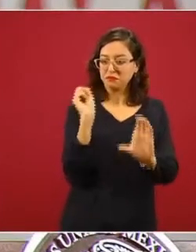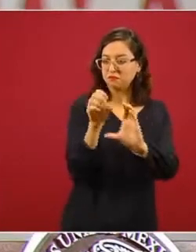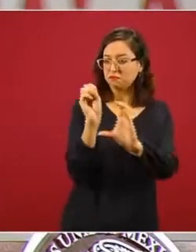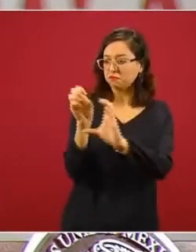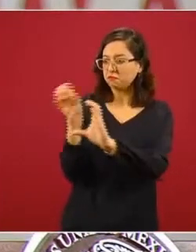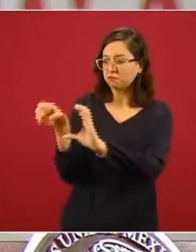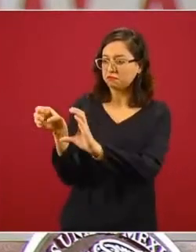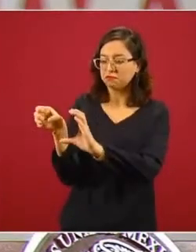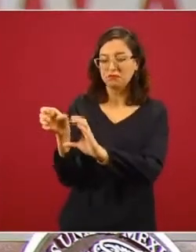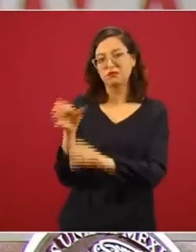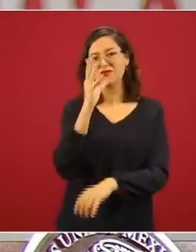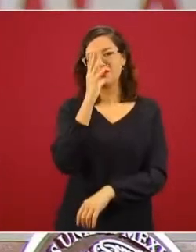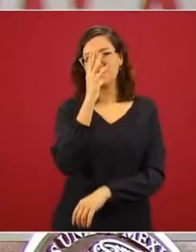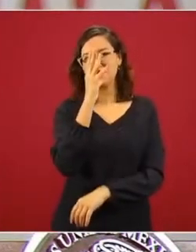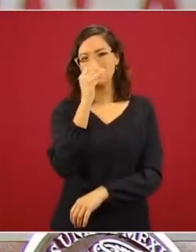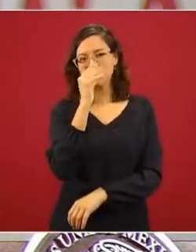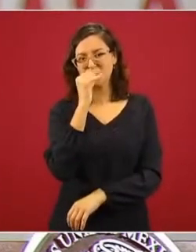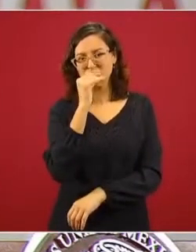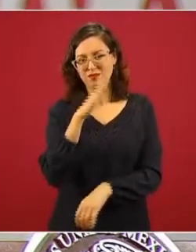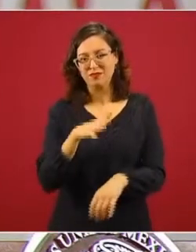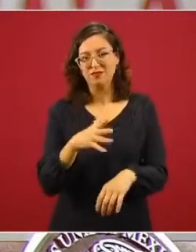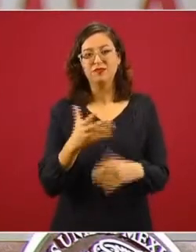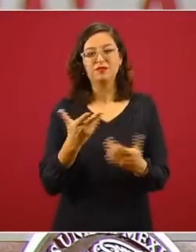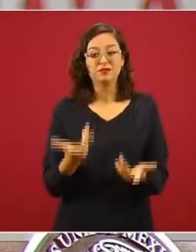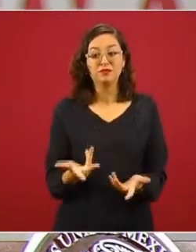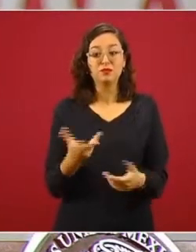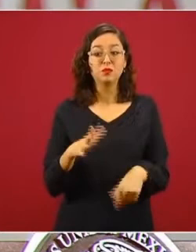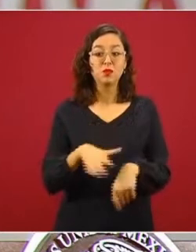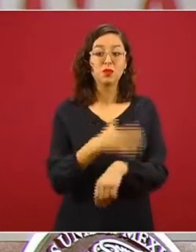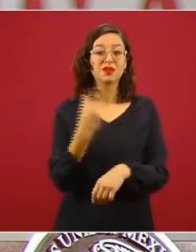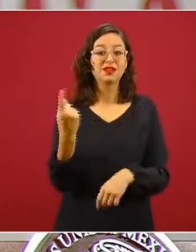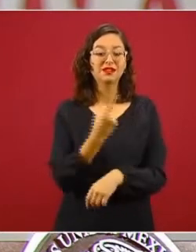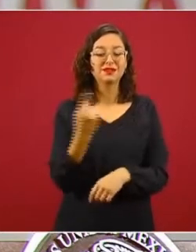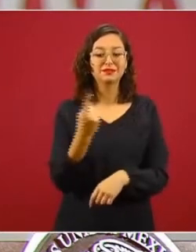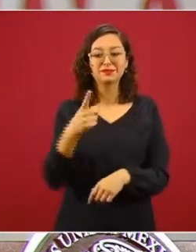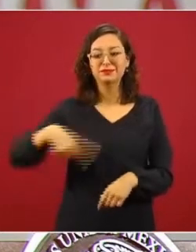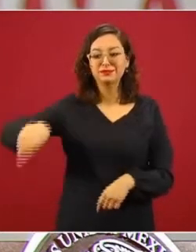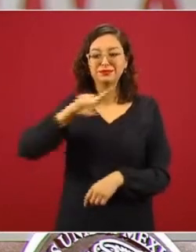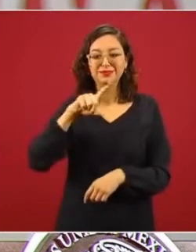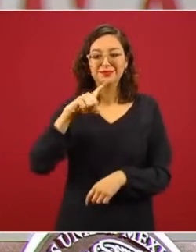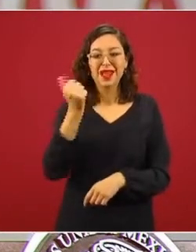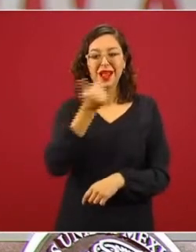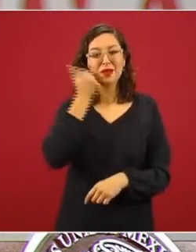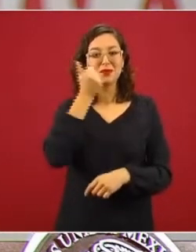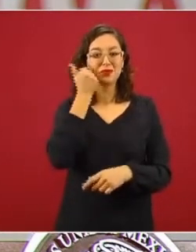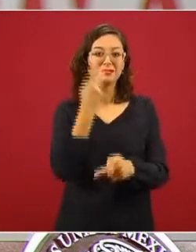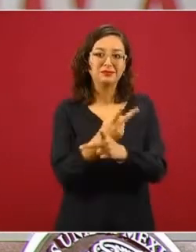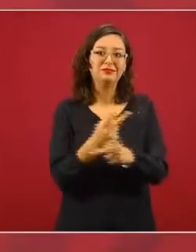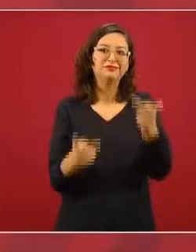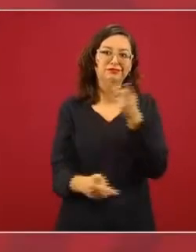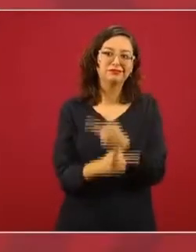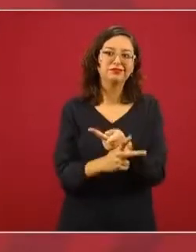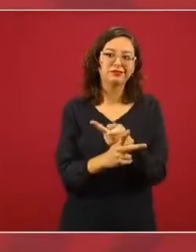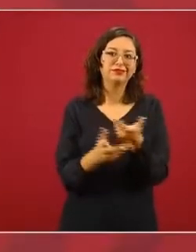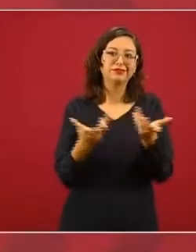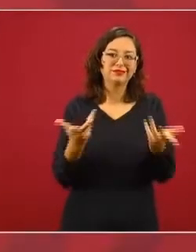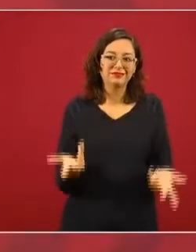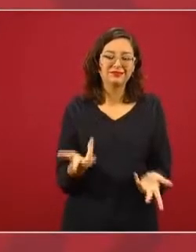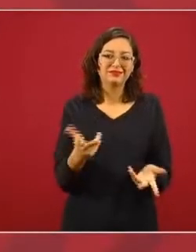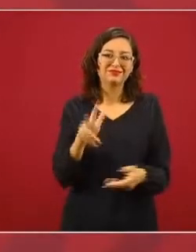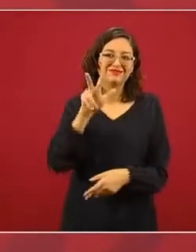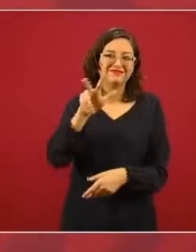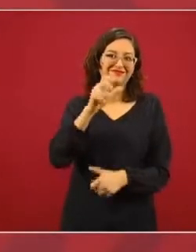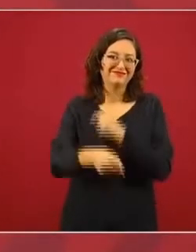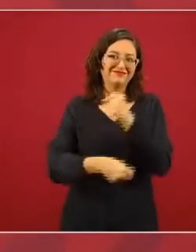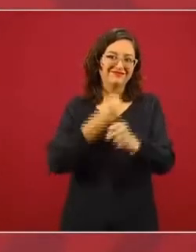con estudiantes de nivel medio superior, los que estudian